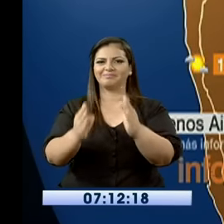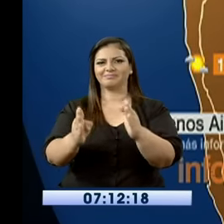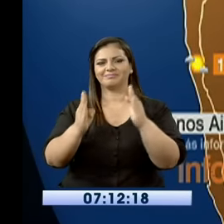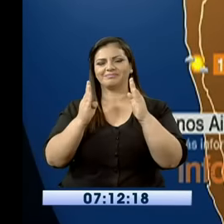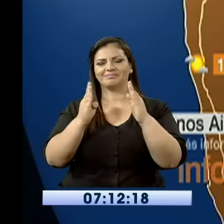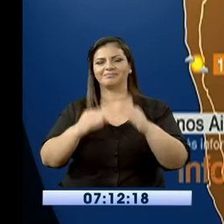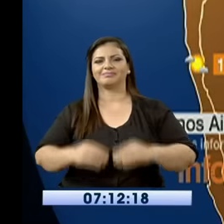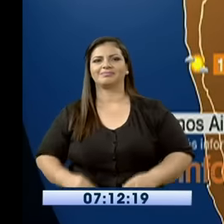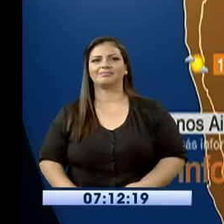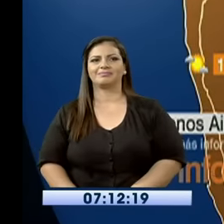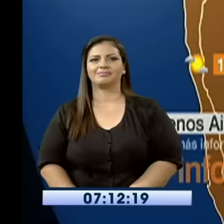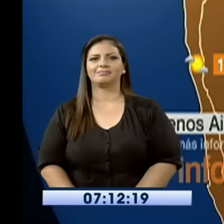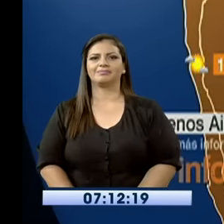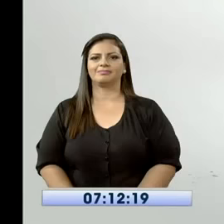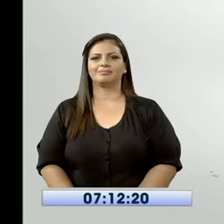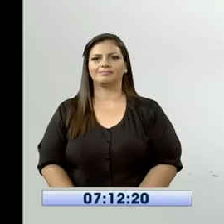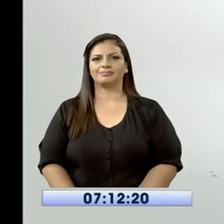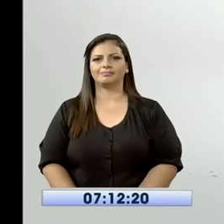Info Clima América.